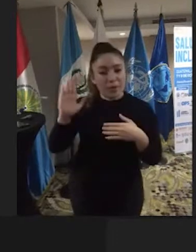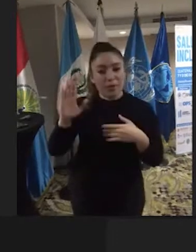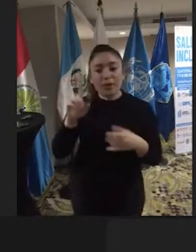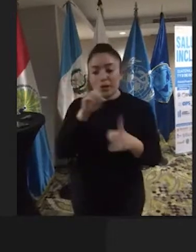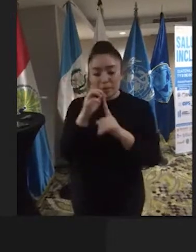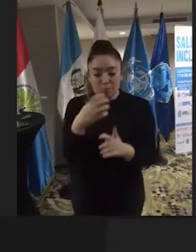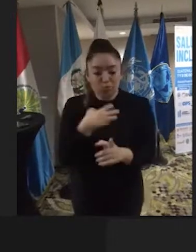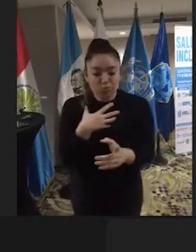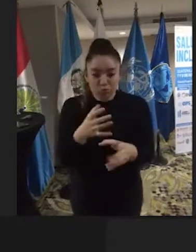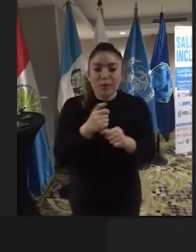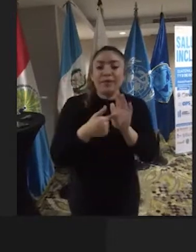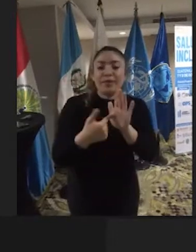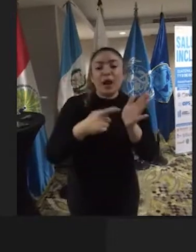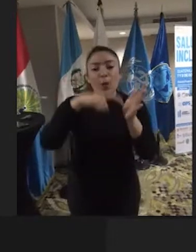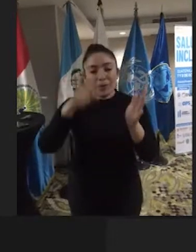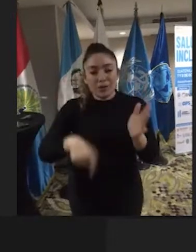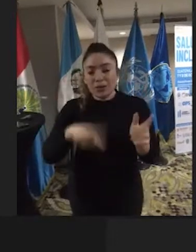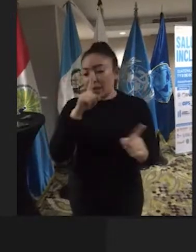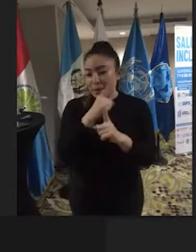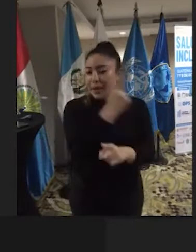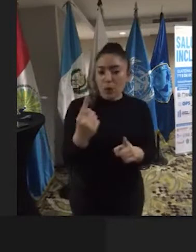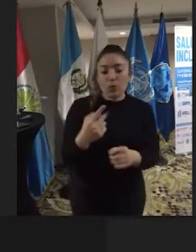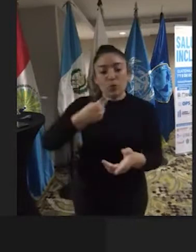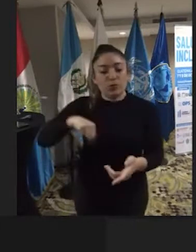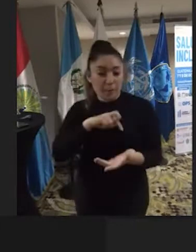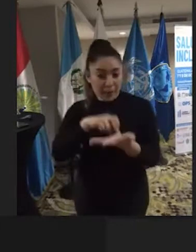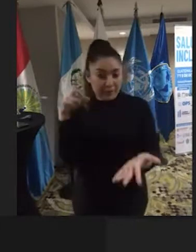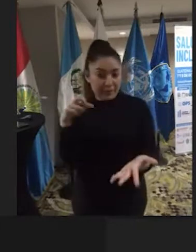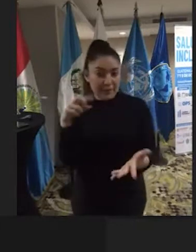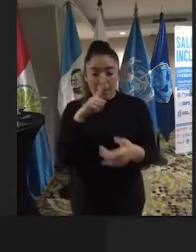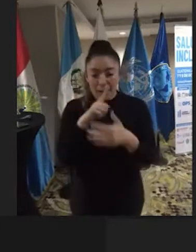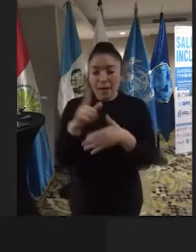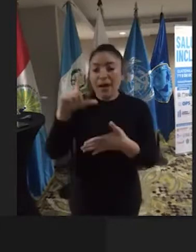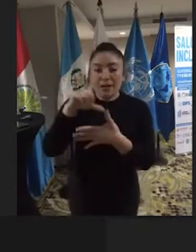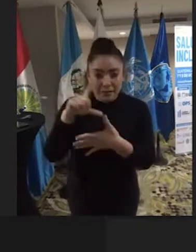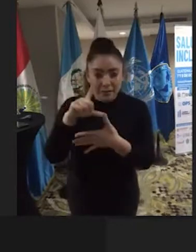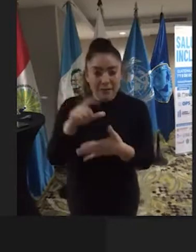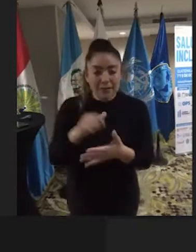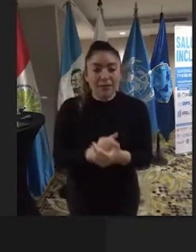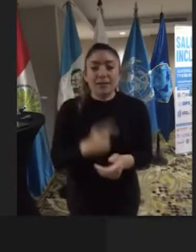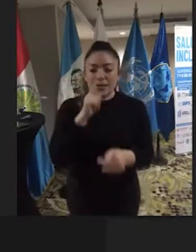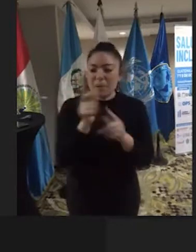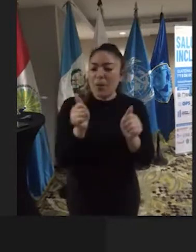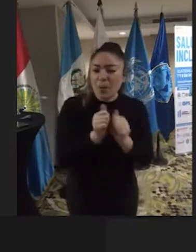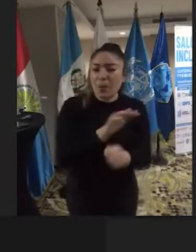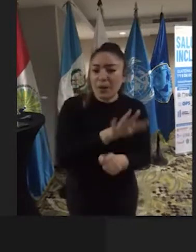de la convención en cada uno de nuestros países de América Latina y con ello